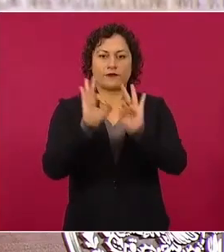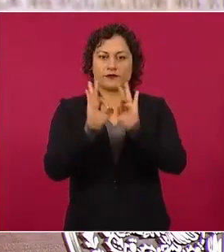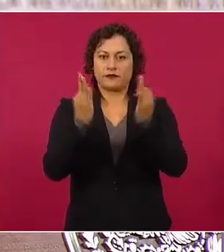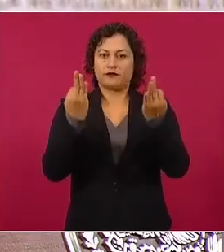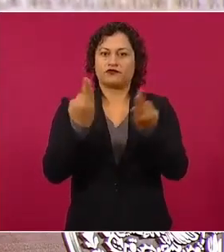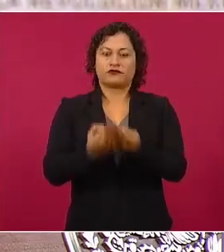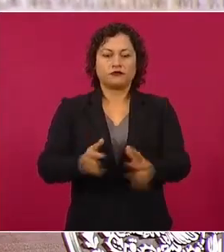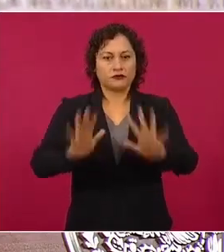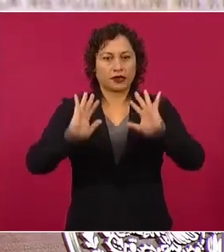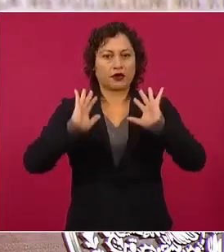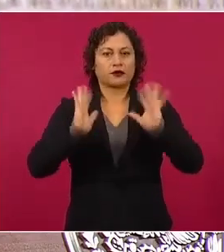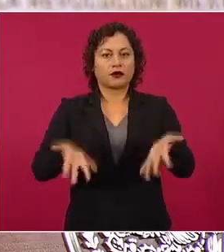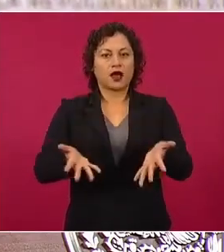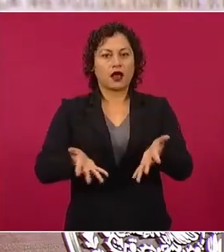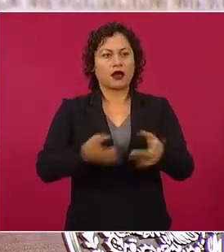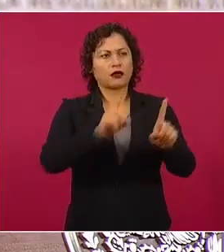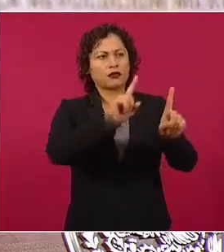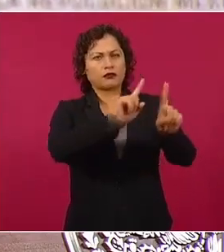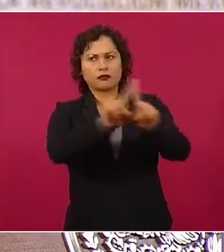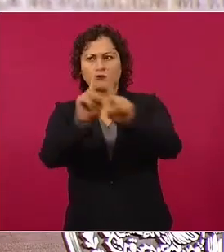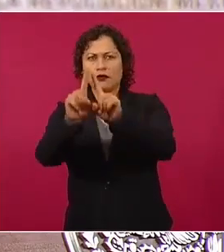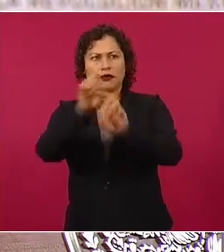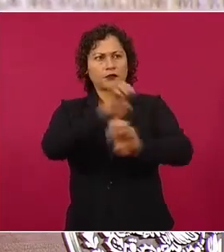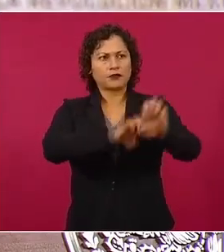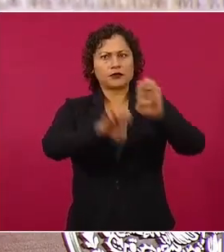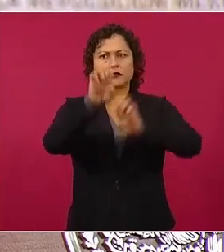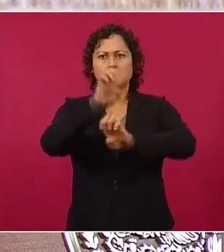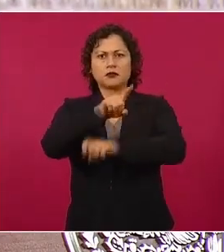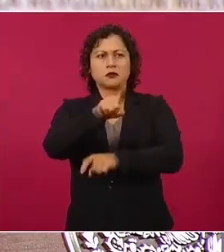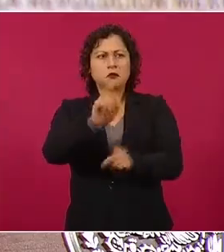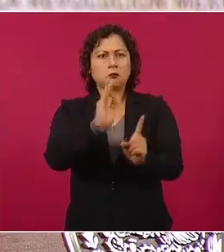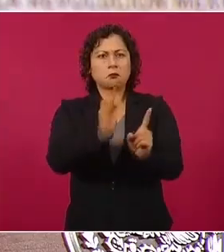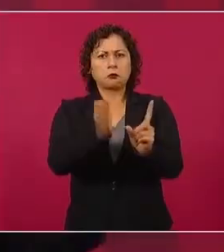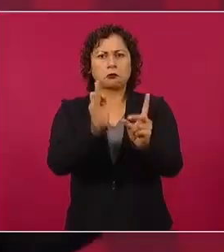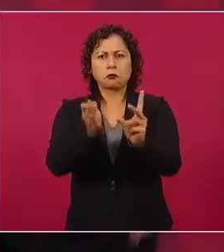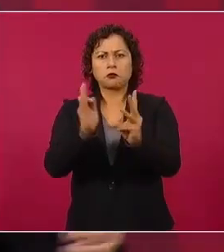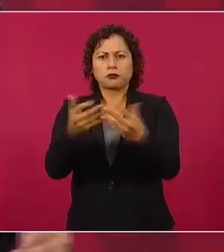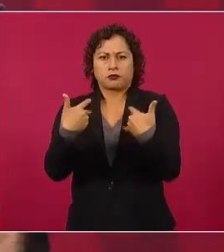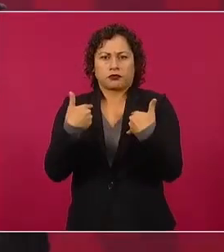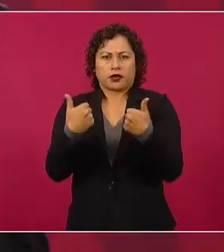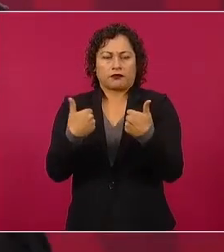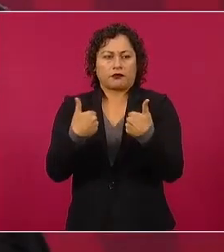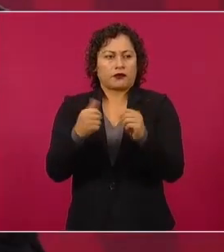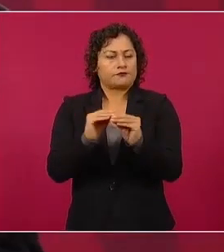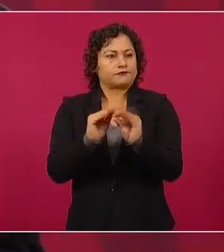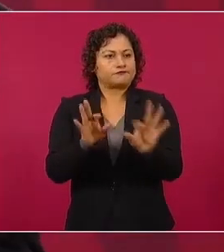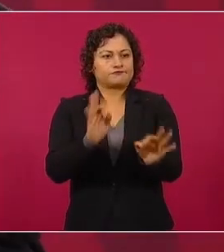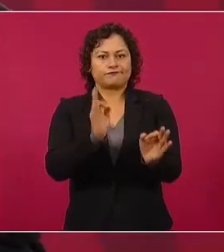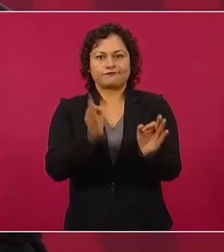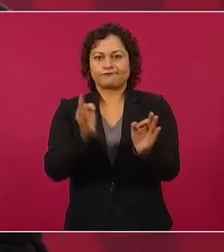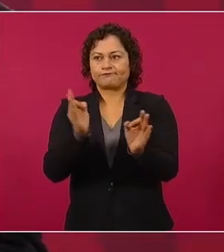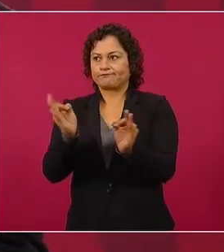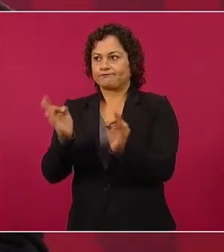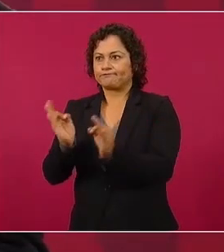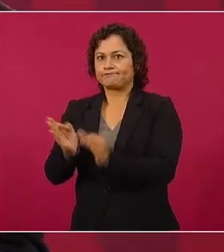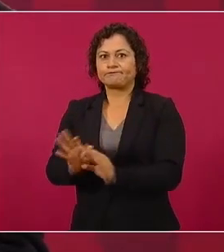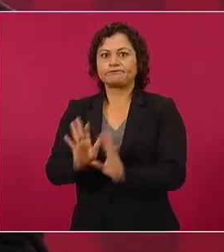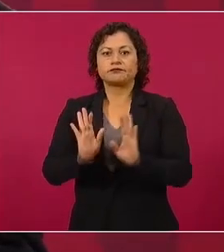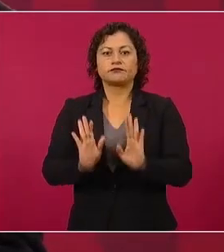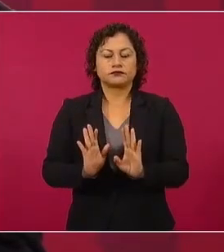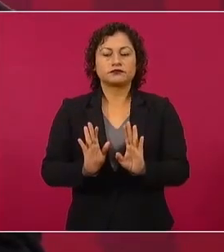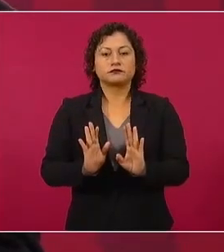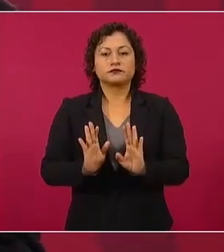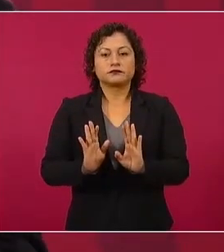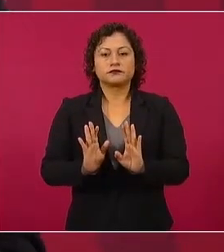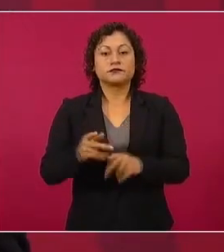empresarios lo están entendiendo. Y lo que nos dicen como